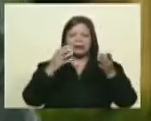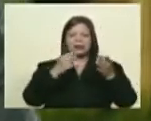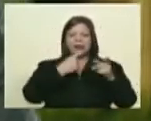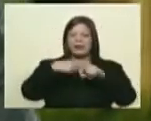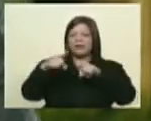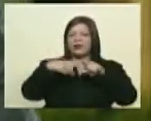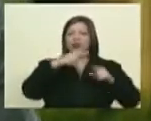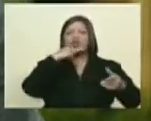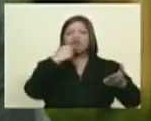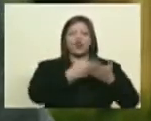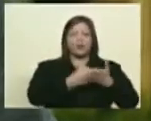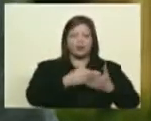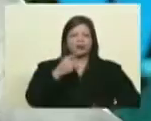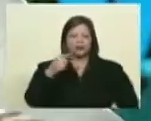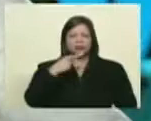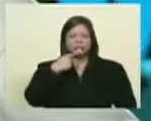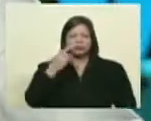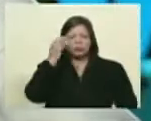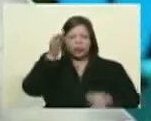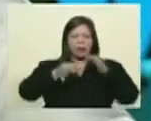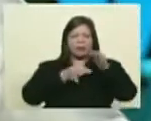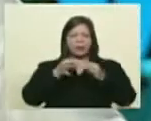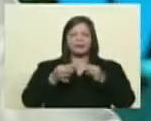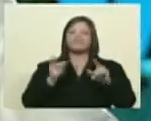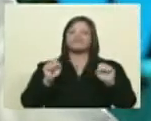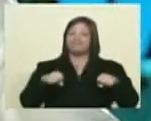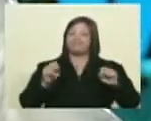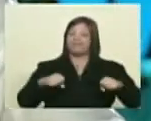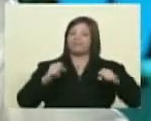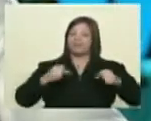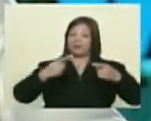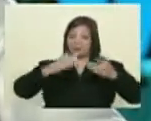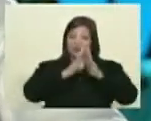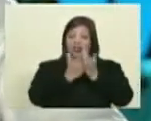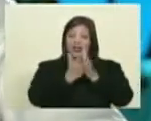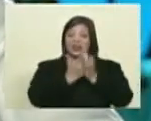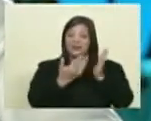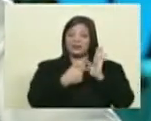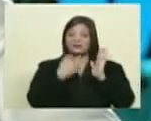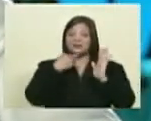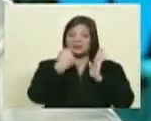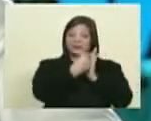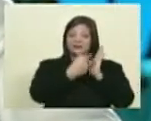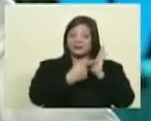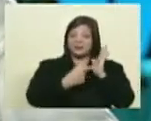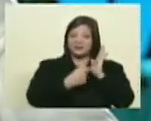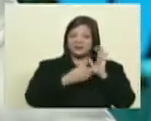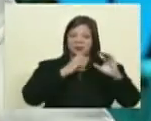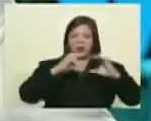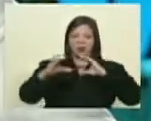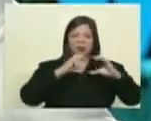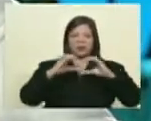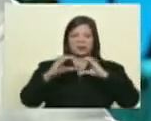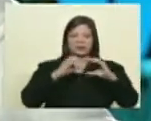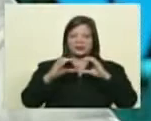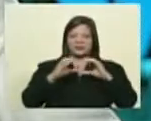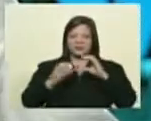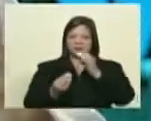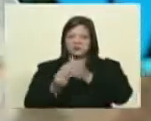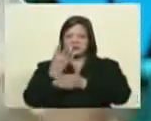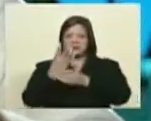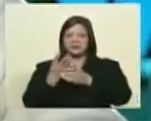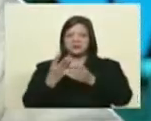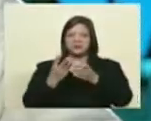nombres. ¿Qué nos puede decir sobre Bueno, sí, hay muchos relatos que aparecen en el libro y que se van construyendo por parte de los medios de comunicación y que surgen de manera